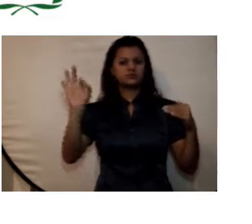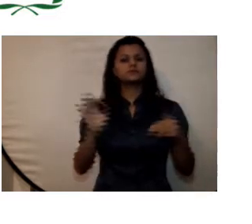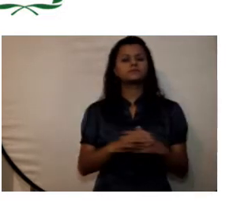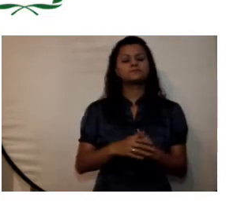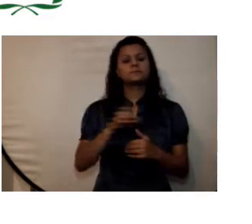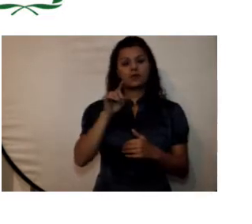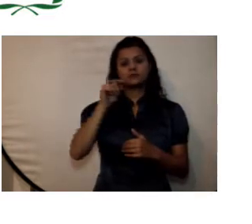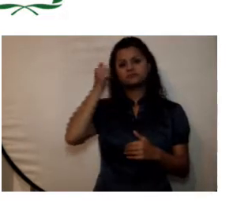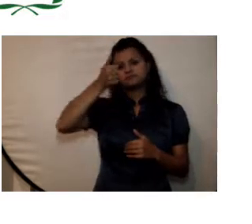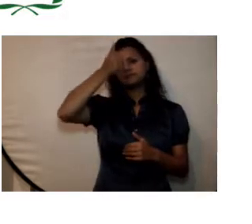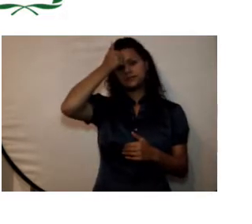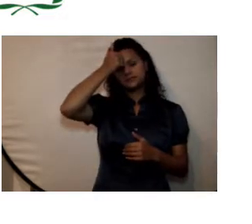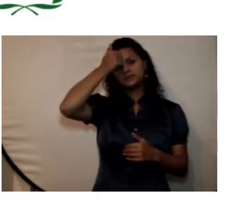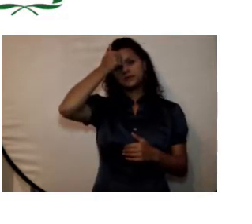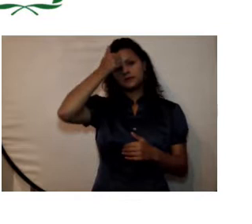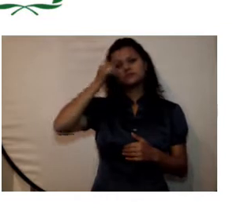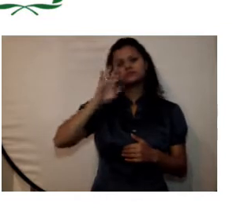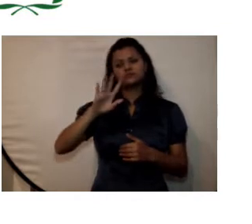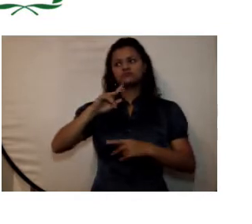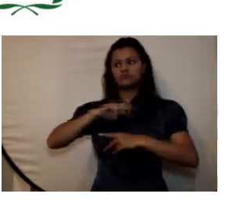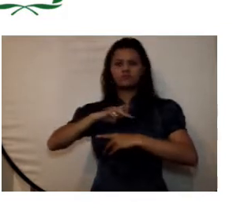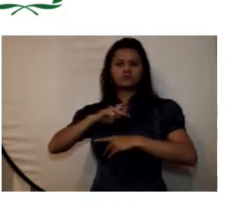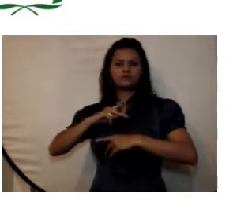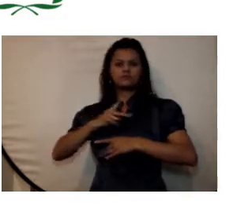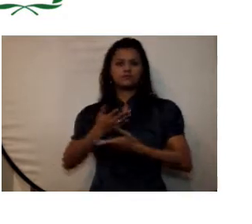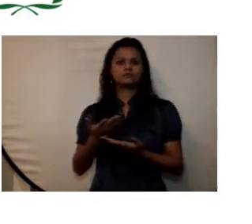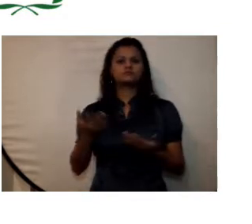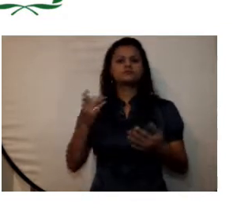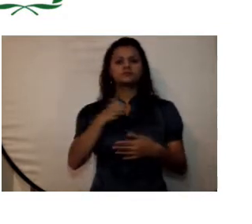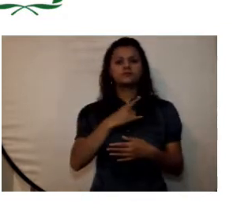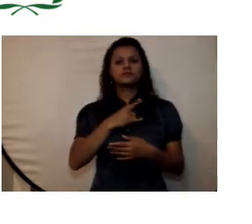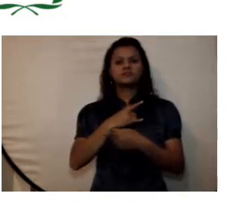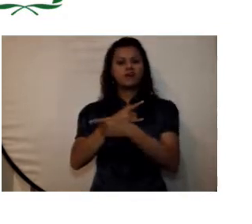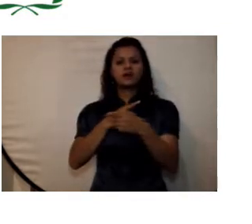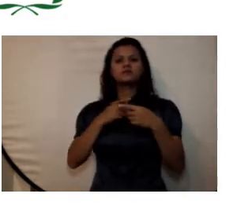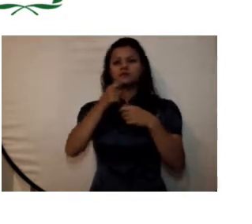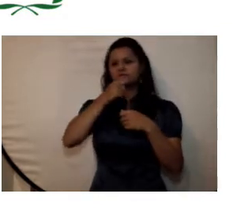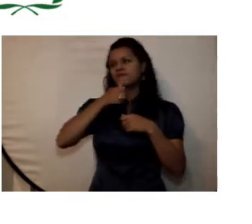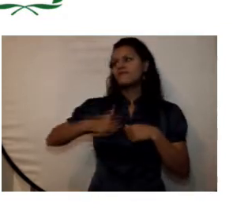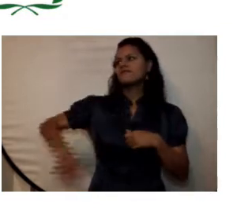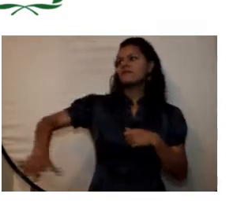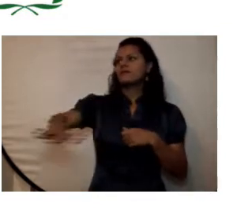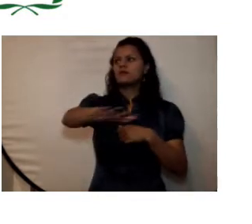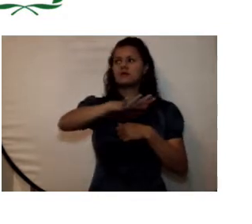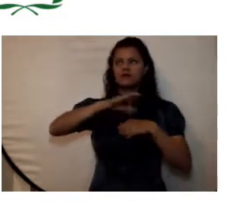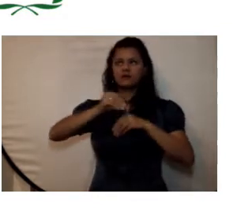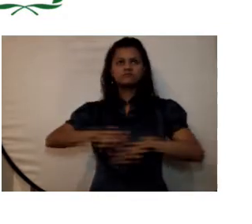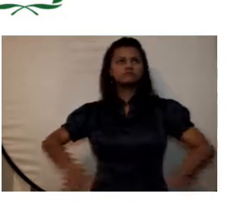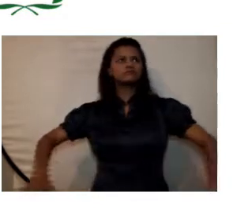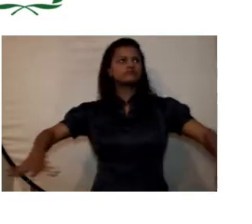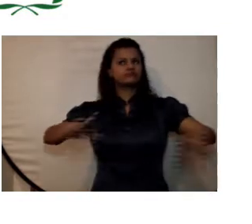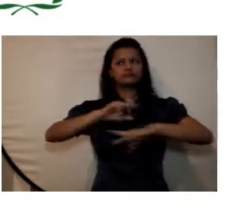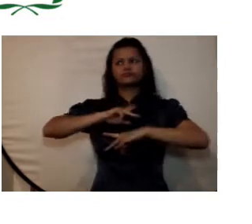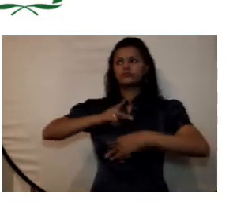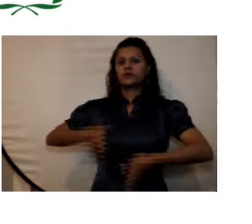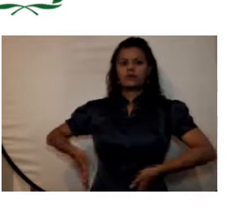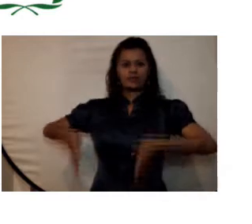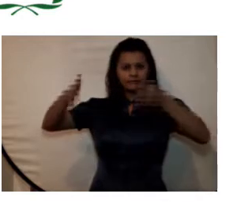los activos está representado el valor de los terrenos de propiedad de la universidad los edificios